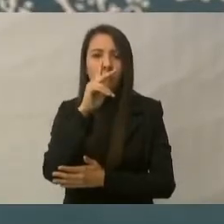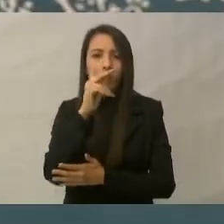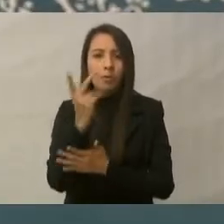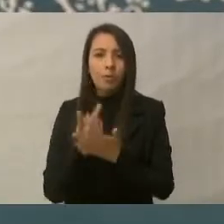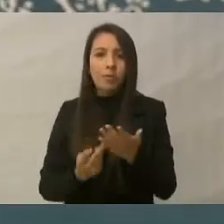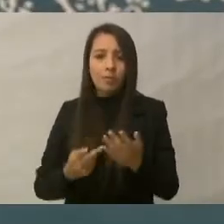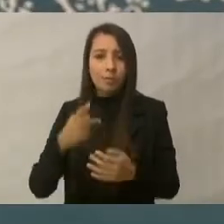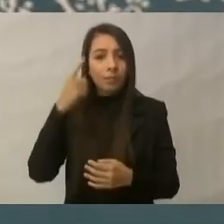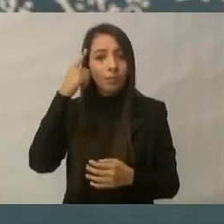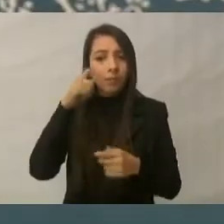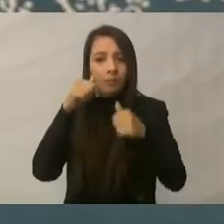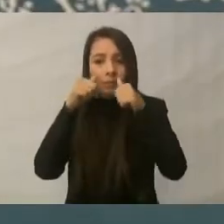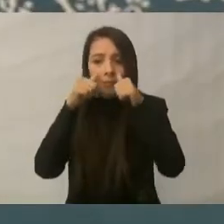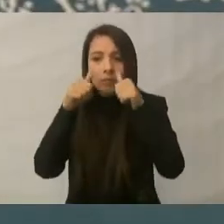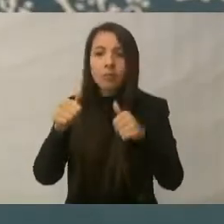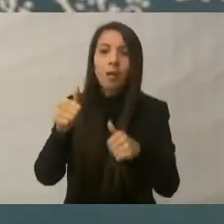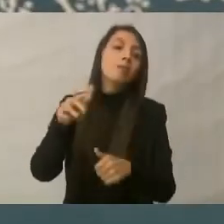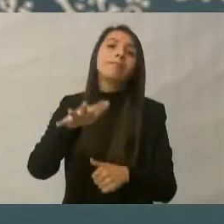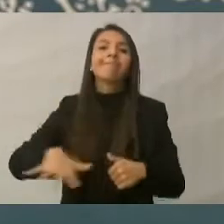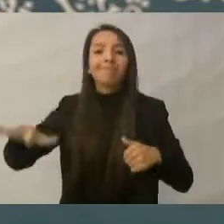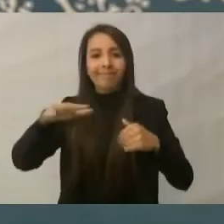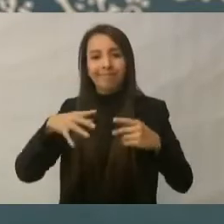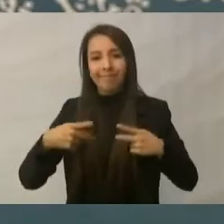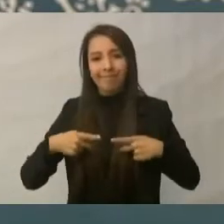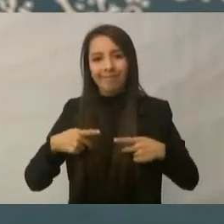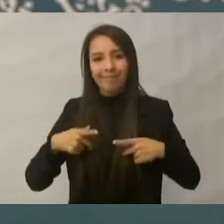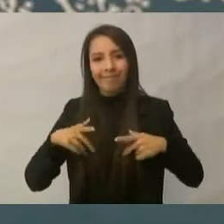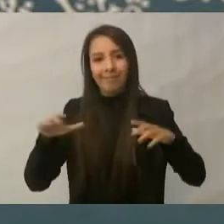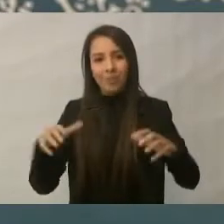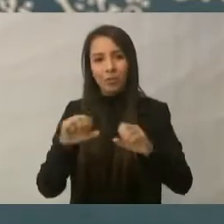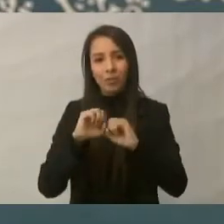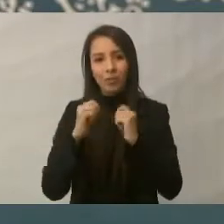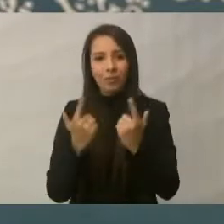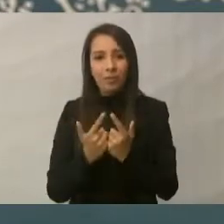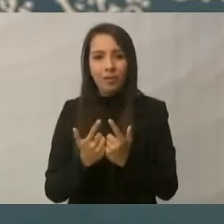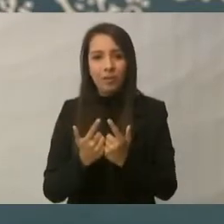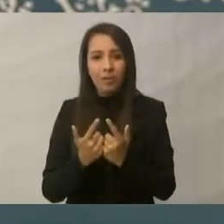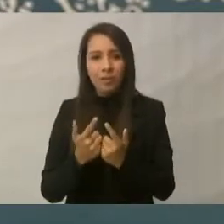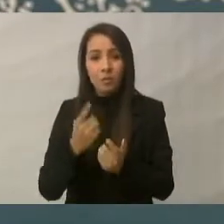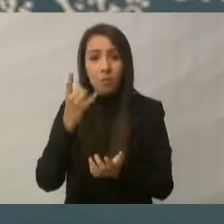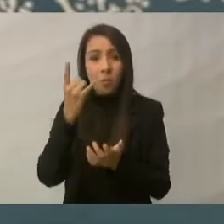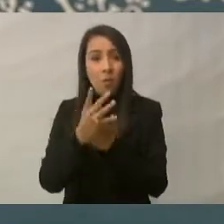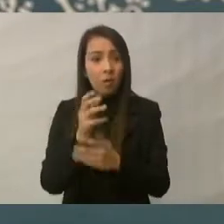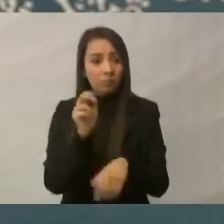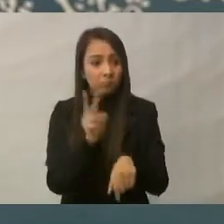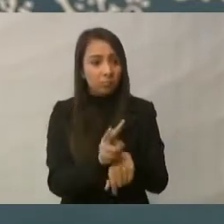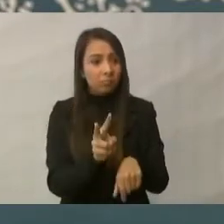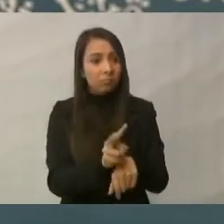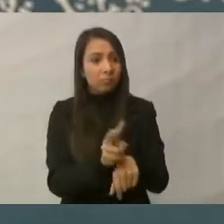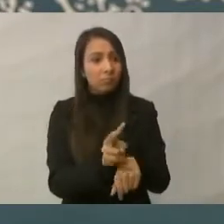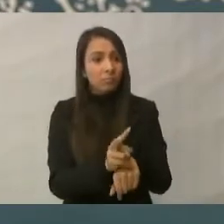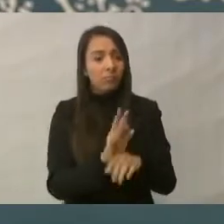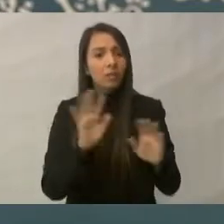la cuestión social. No nada más va a ser exclusivamente vigilancia. Nos comprometimos, señor